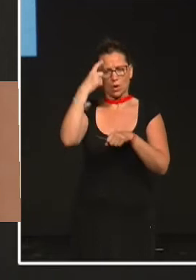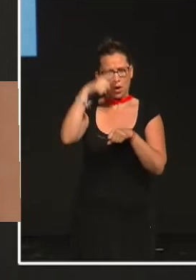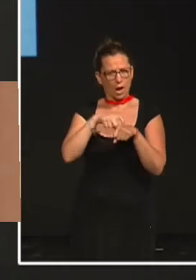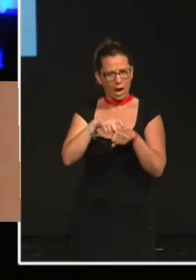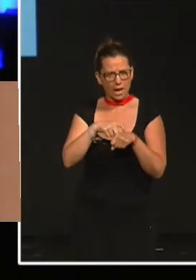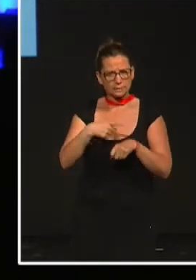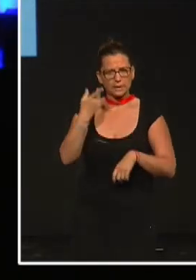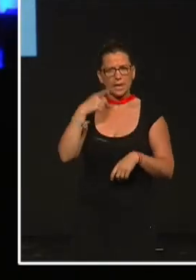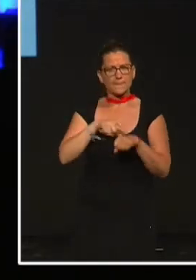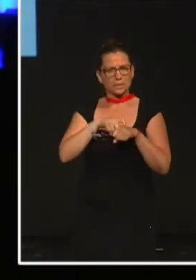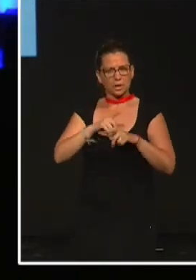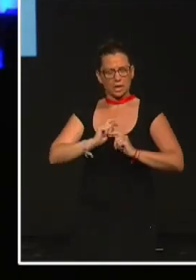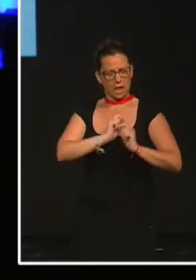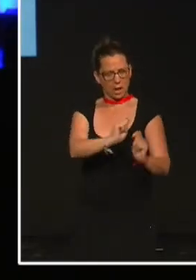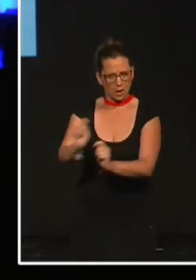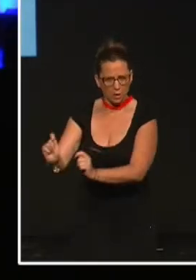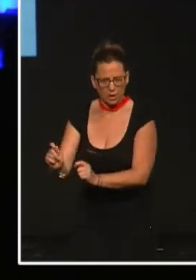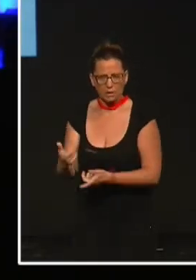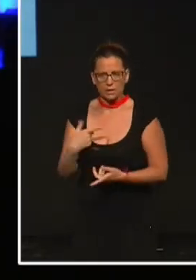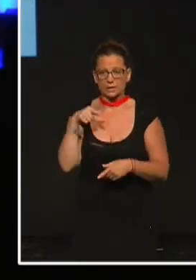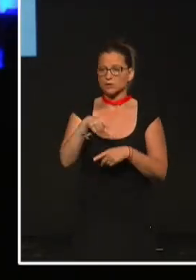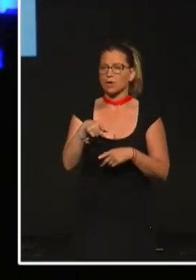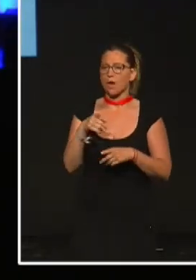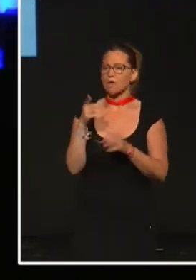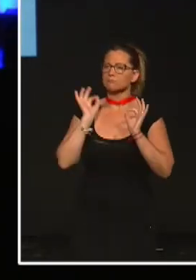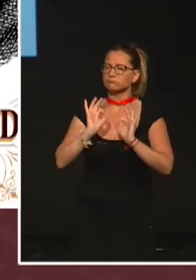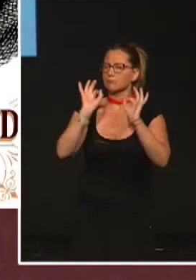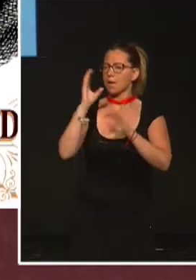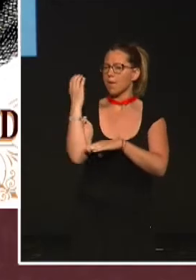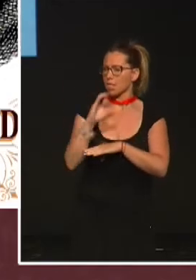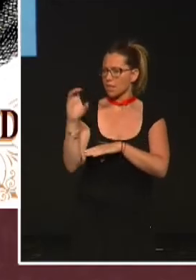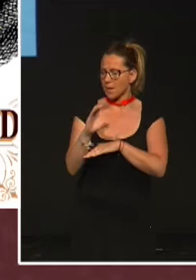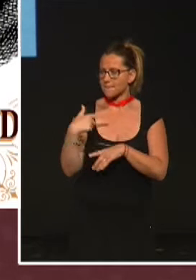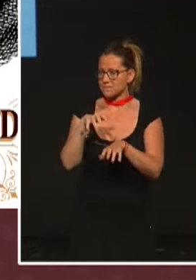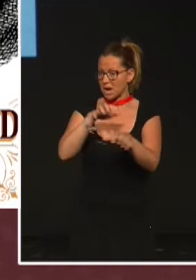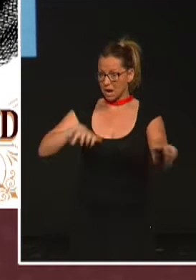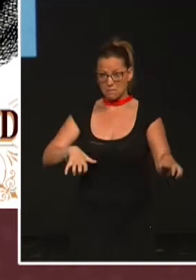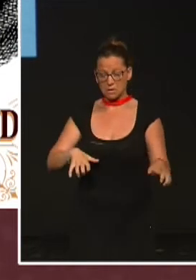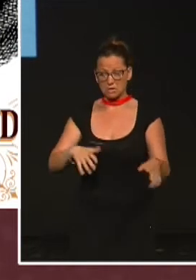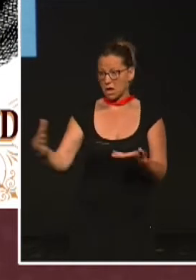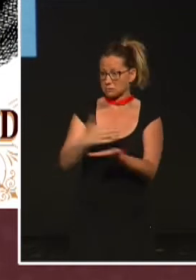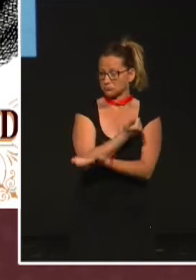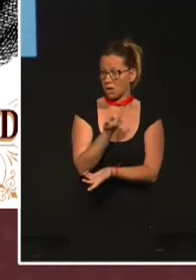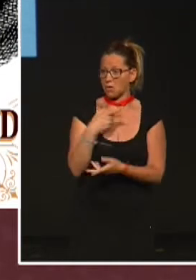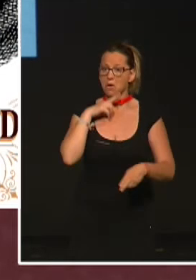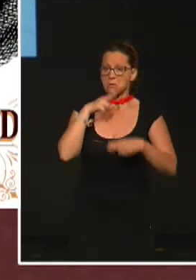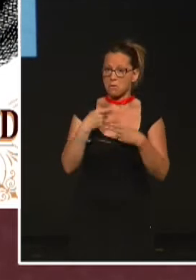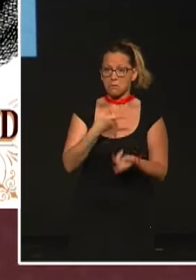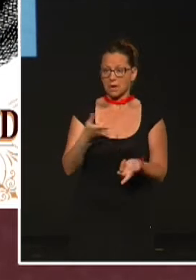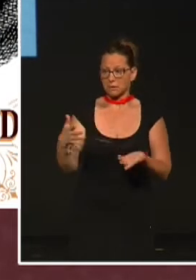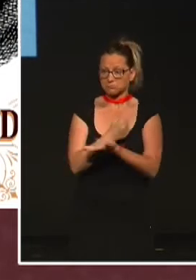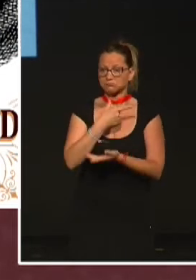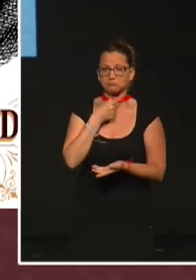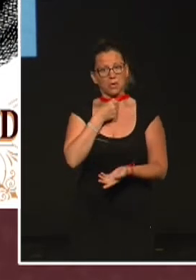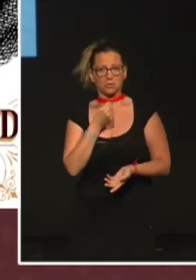personalidad. Cosa que es bastante científica, por cierto. Pero en general, la mayoría de los que estamos aquí estamos contentos con nuestro nombre. Nos gusta nuestro nombre. Y de